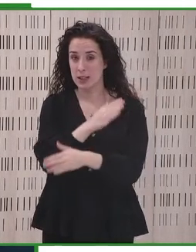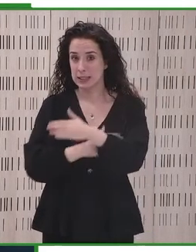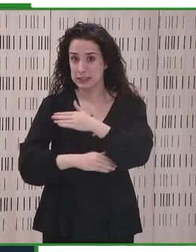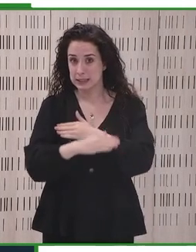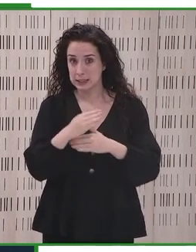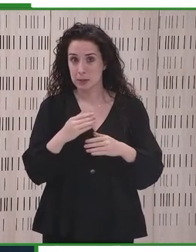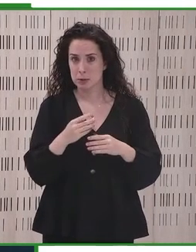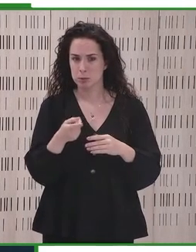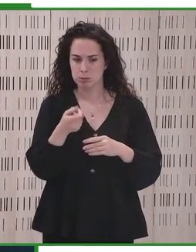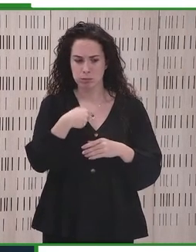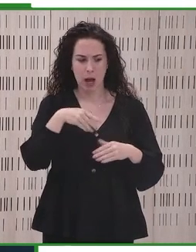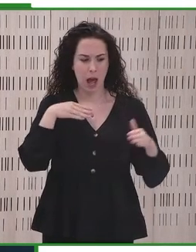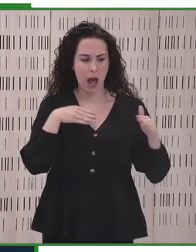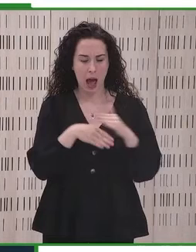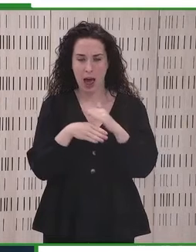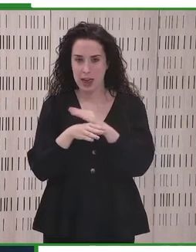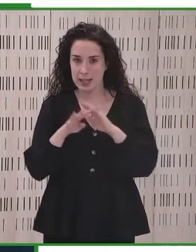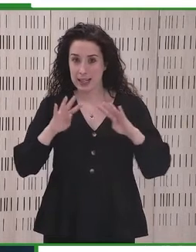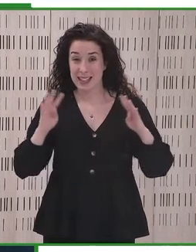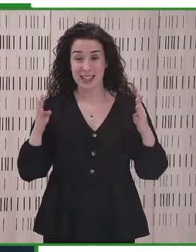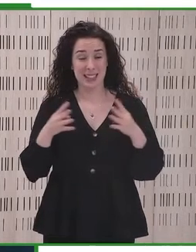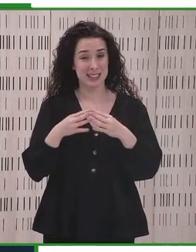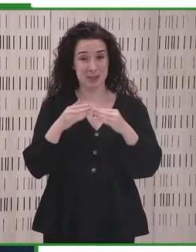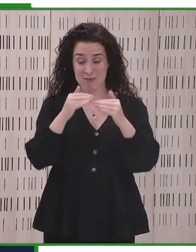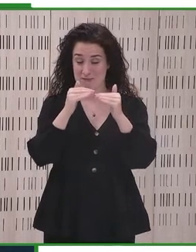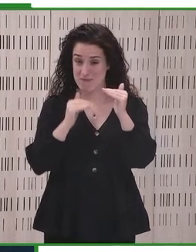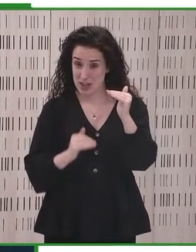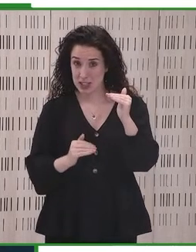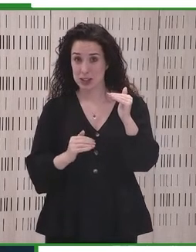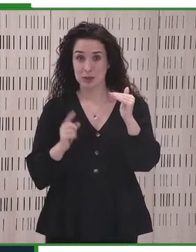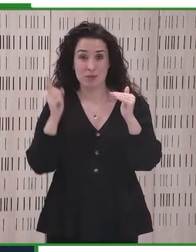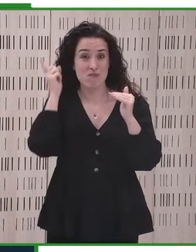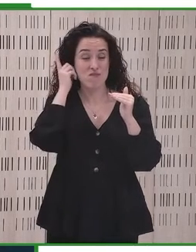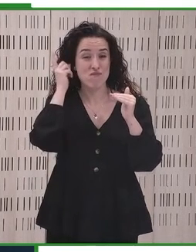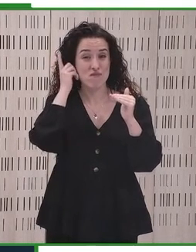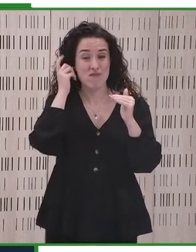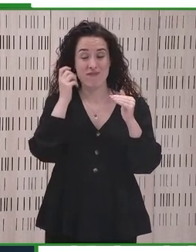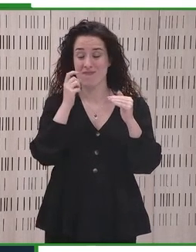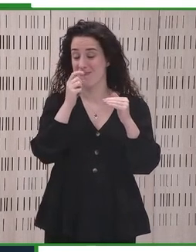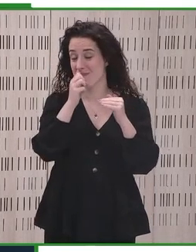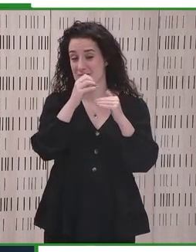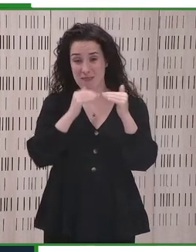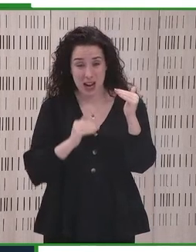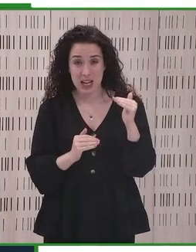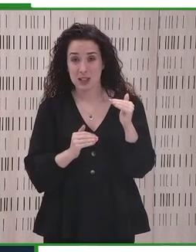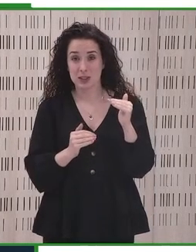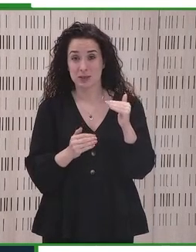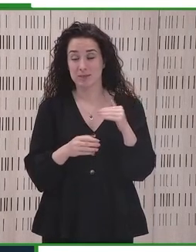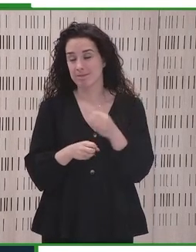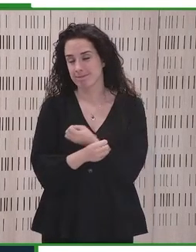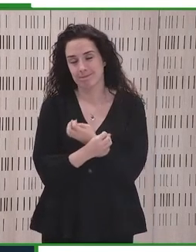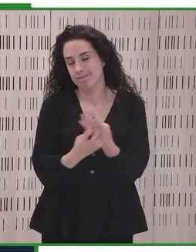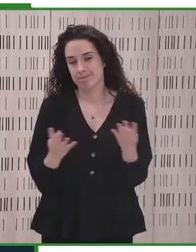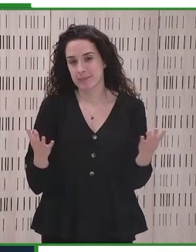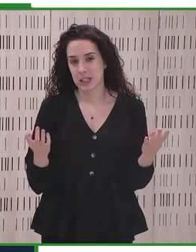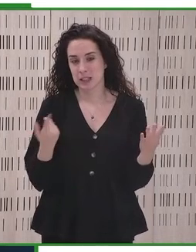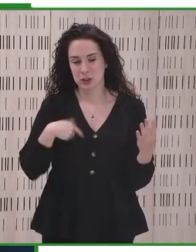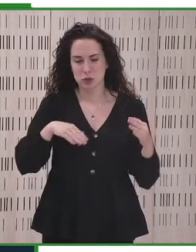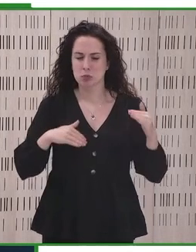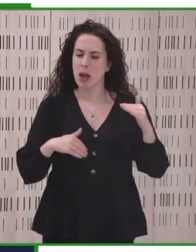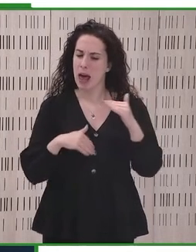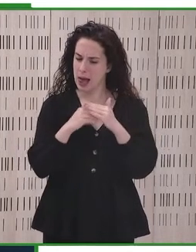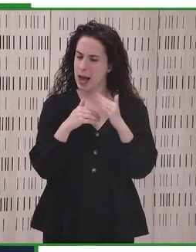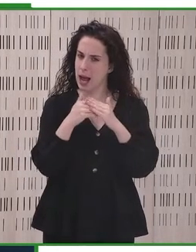Personas con discapacidad que tienen menos acceso indudablemente a Internet, a